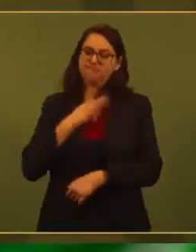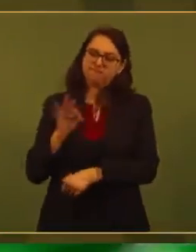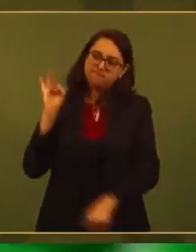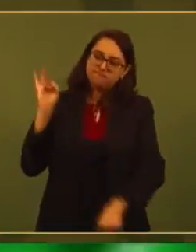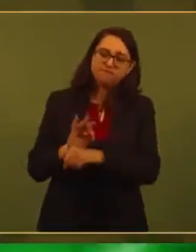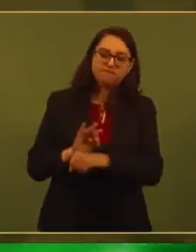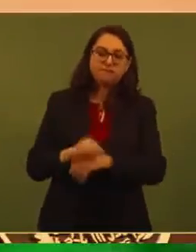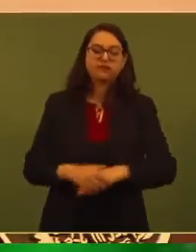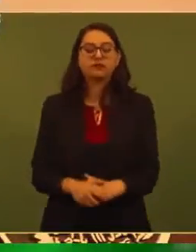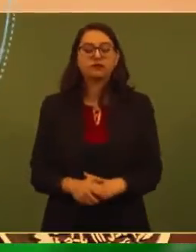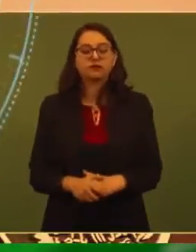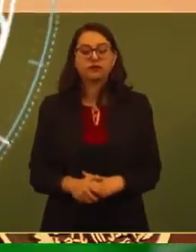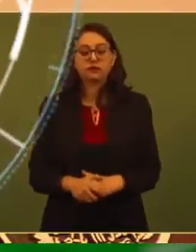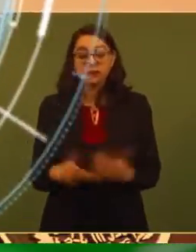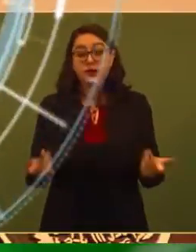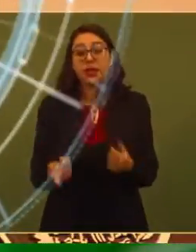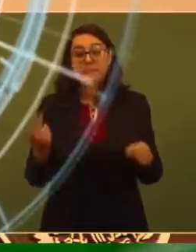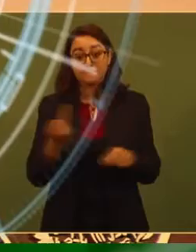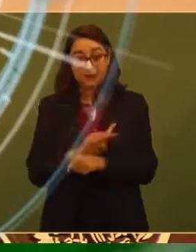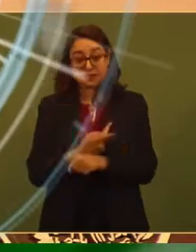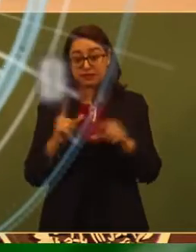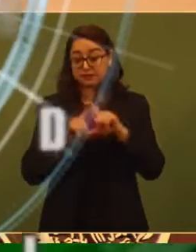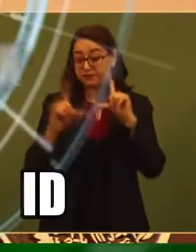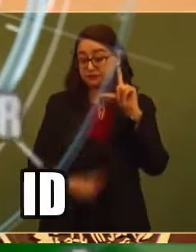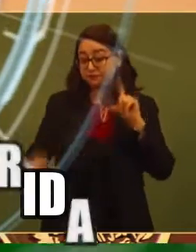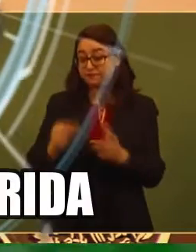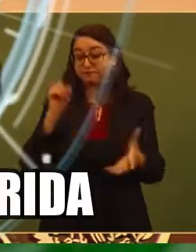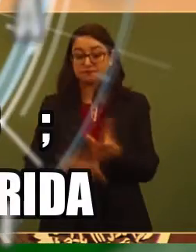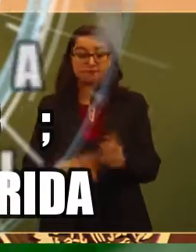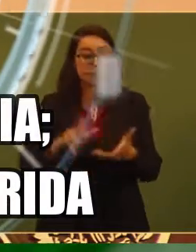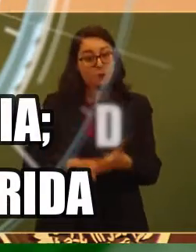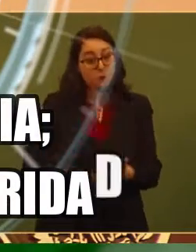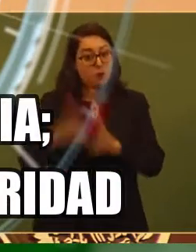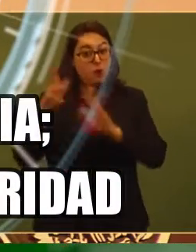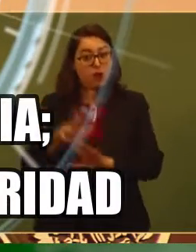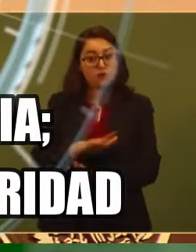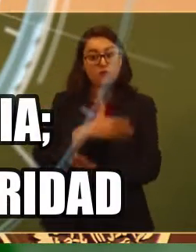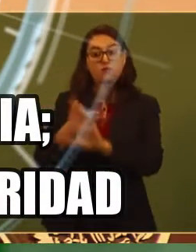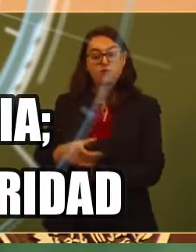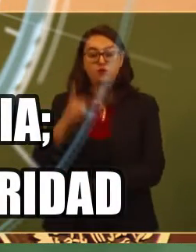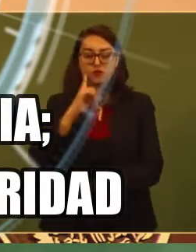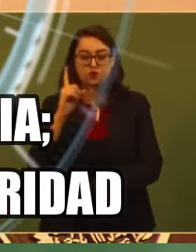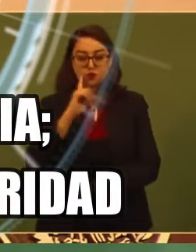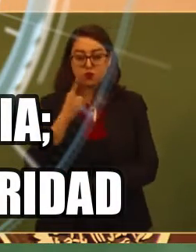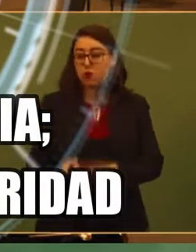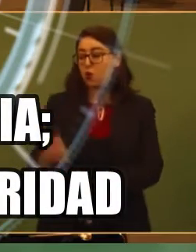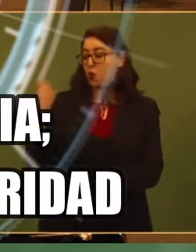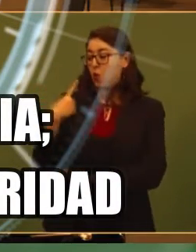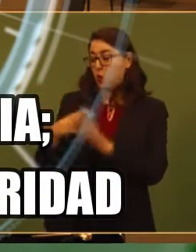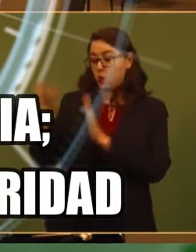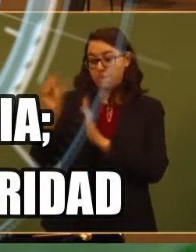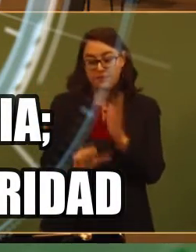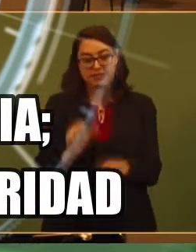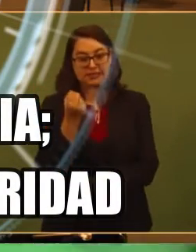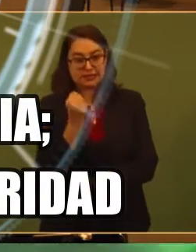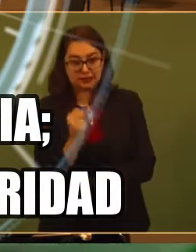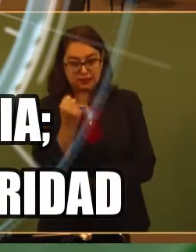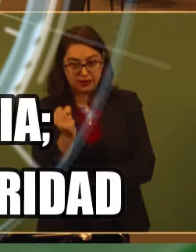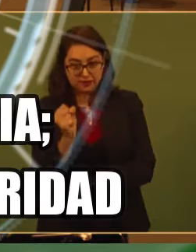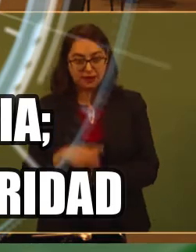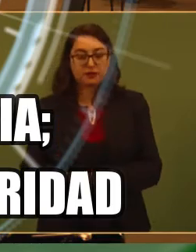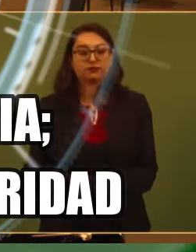Sobre la situación de la violencia contra las mujeres en el país, podemos decir que en septiembre pasado tuvimos una